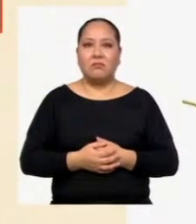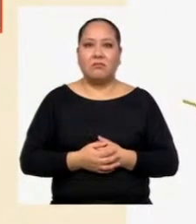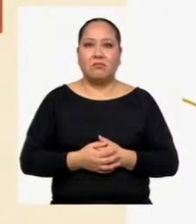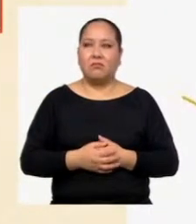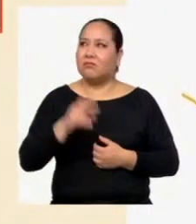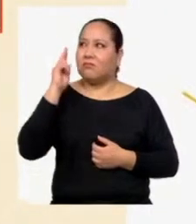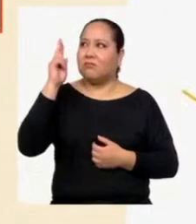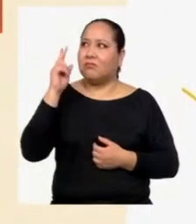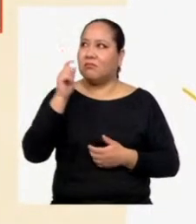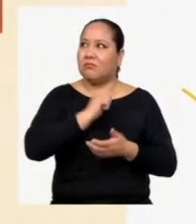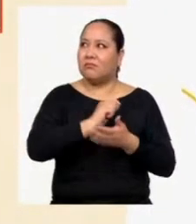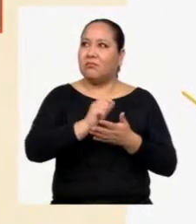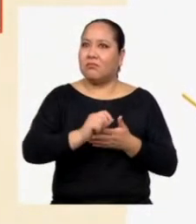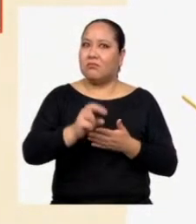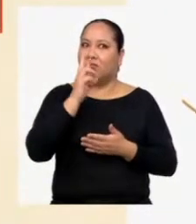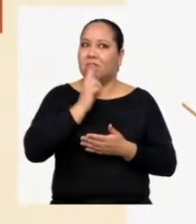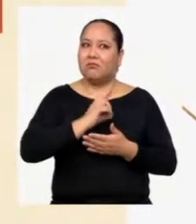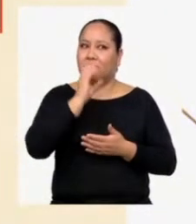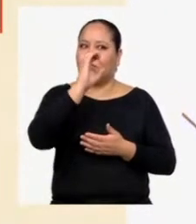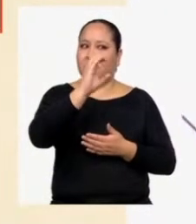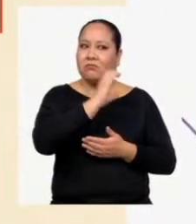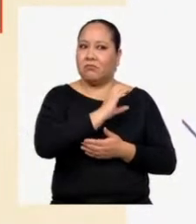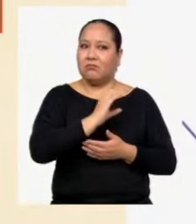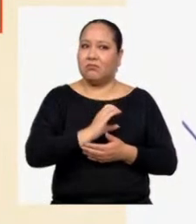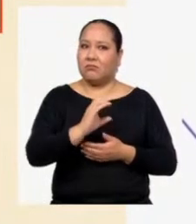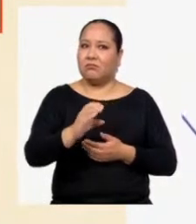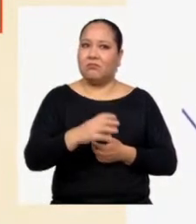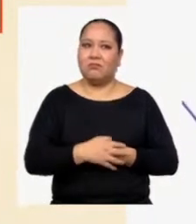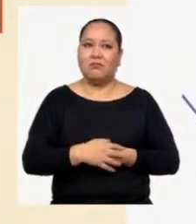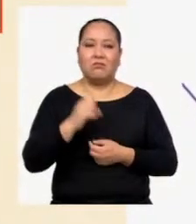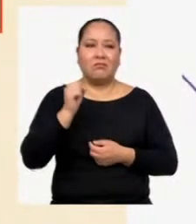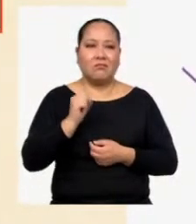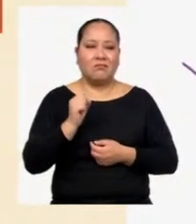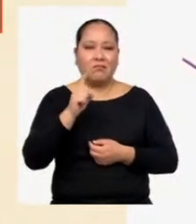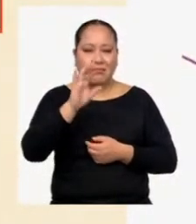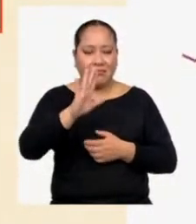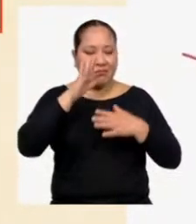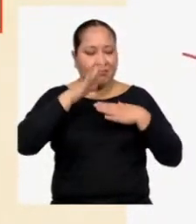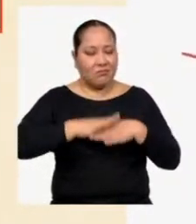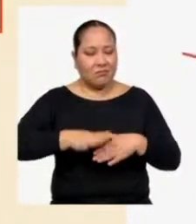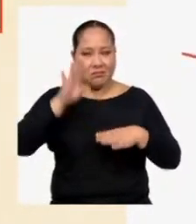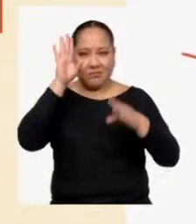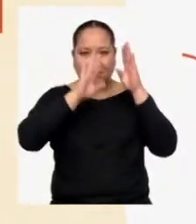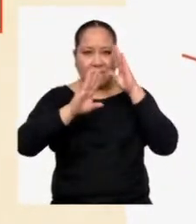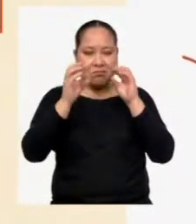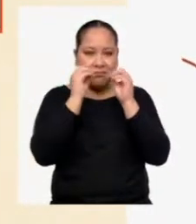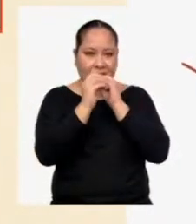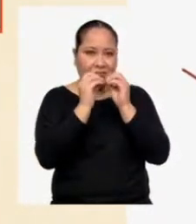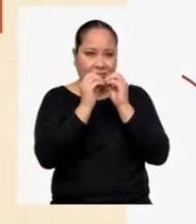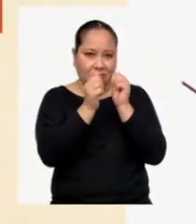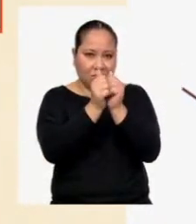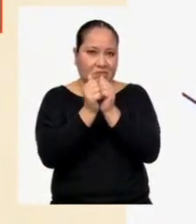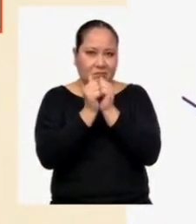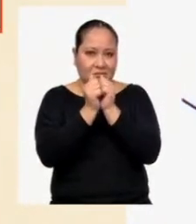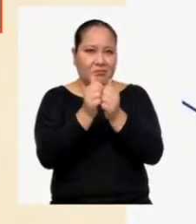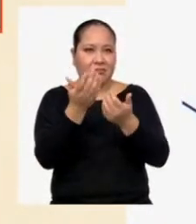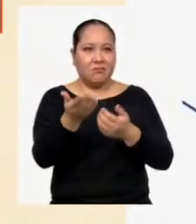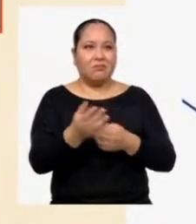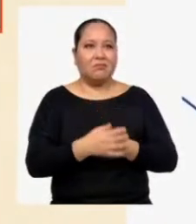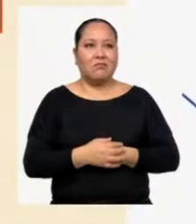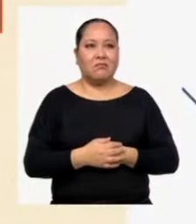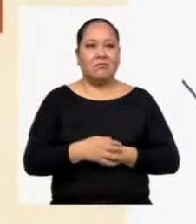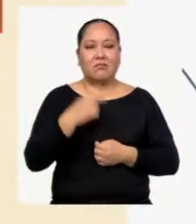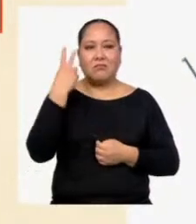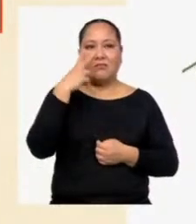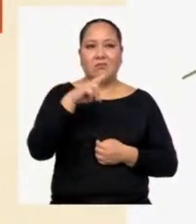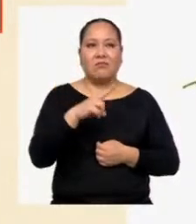Profe, ha marcado varias partes de rojo Sí, pero no te preocupes que lo solucionamos juntos ¿Te